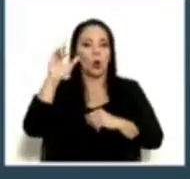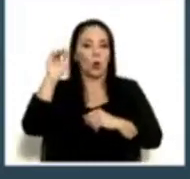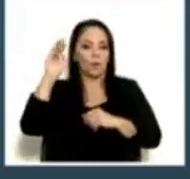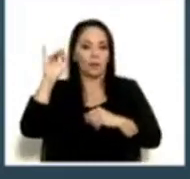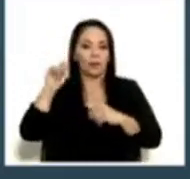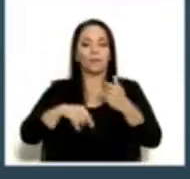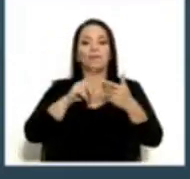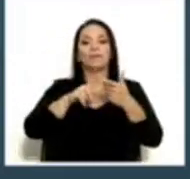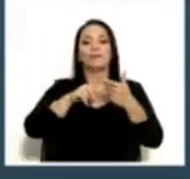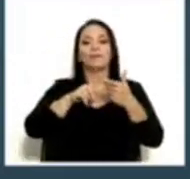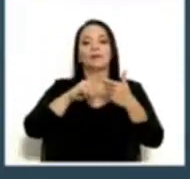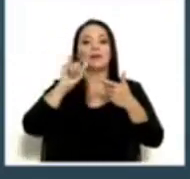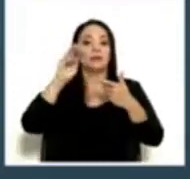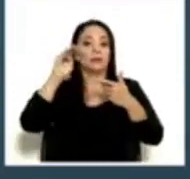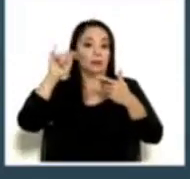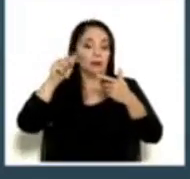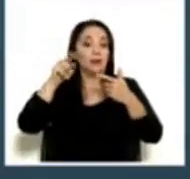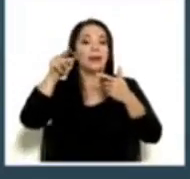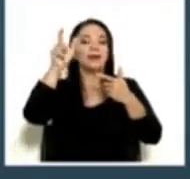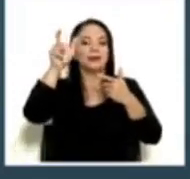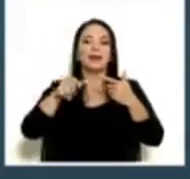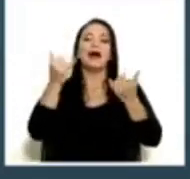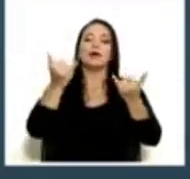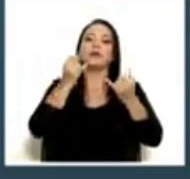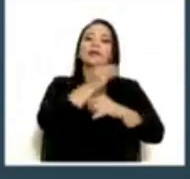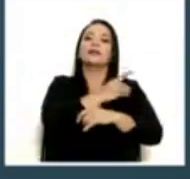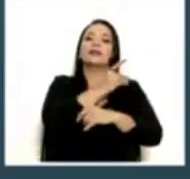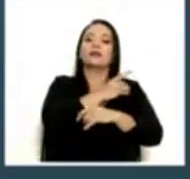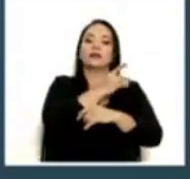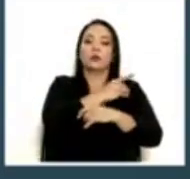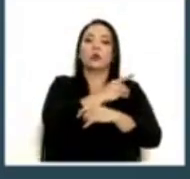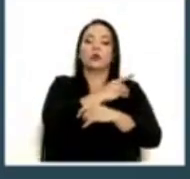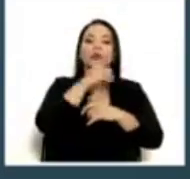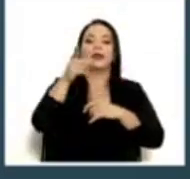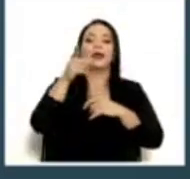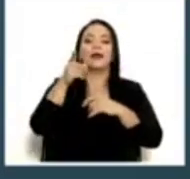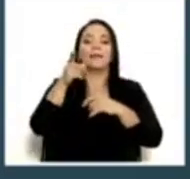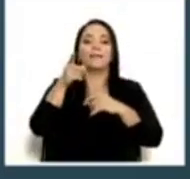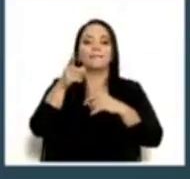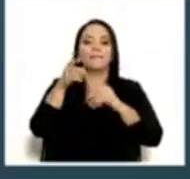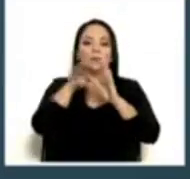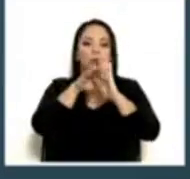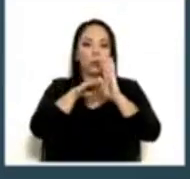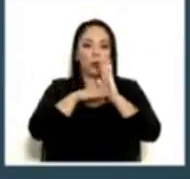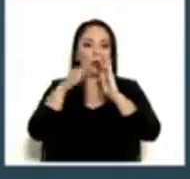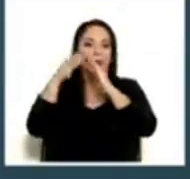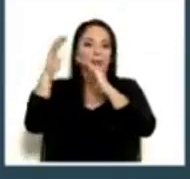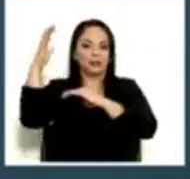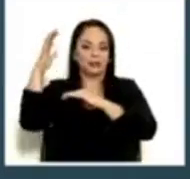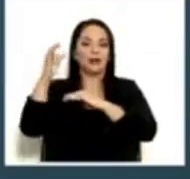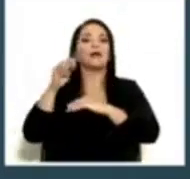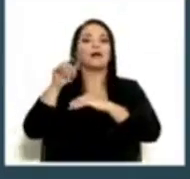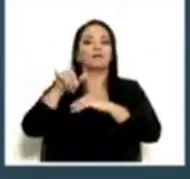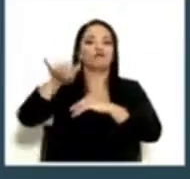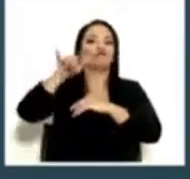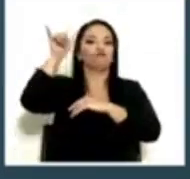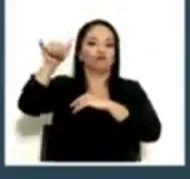Alfaro Solano, actual director de protocolo de cancillería que ocuparía la embajada en Italia.